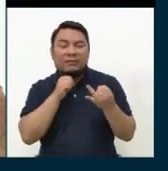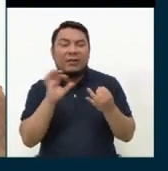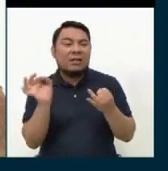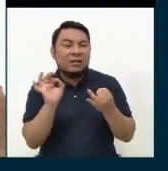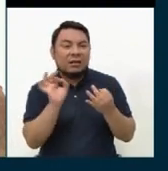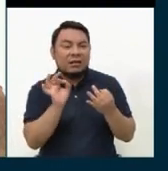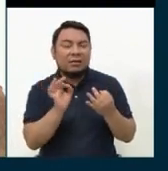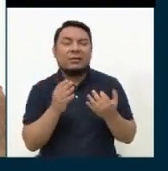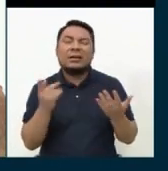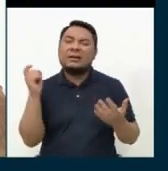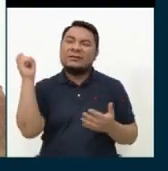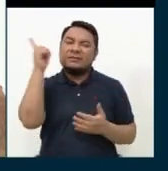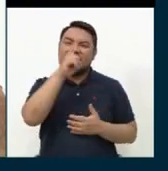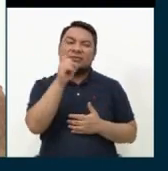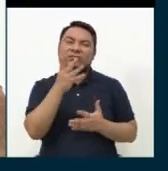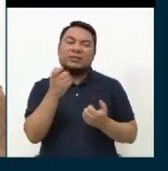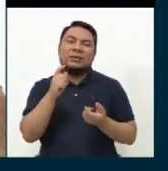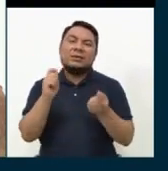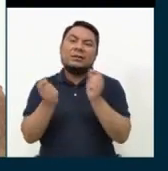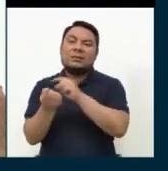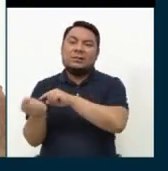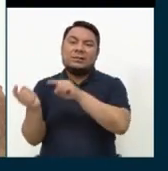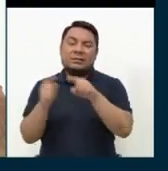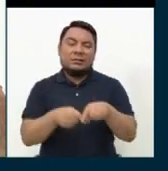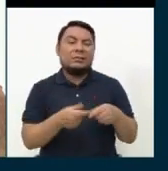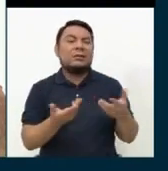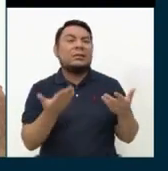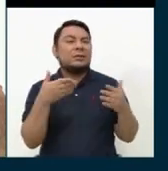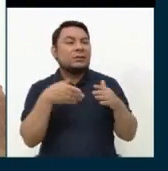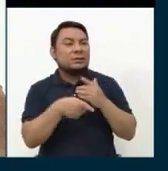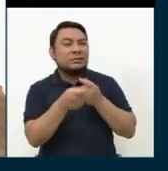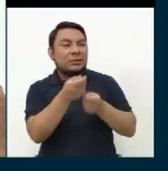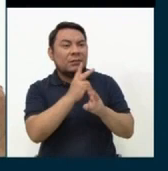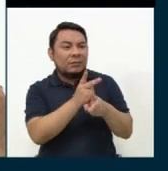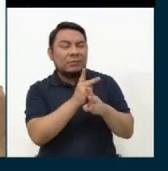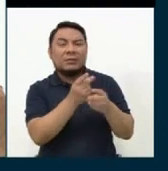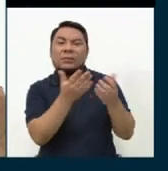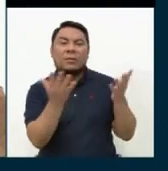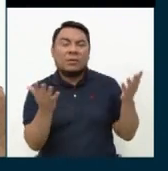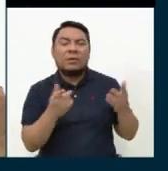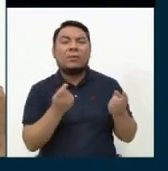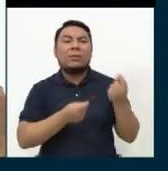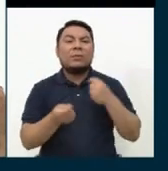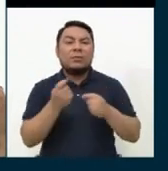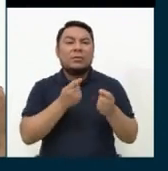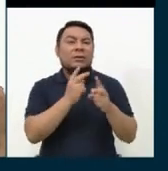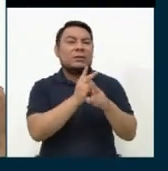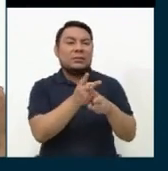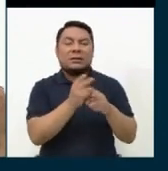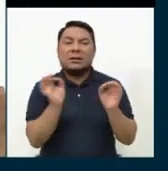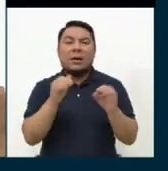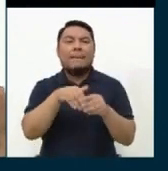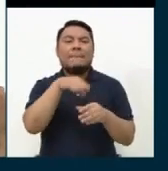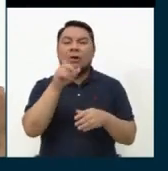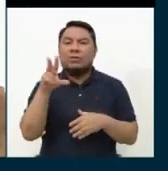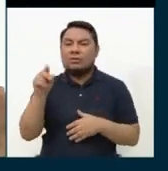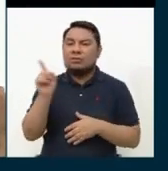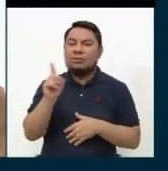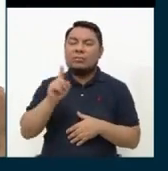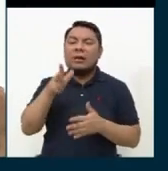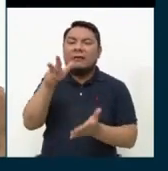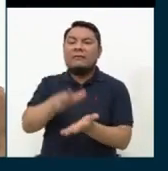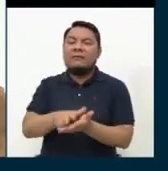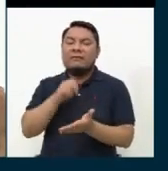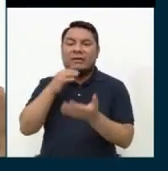se les dificulta acceder a ciertos créditos o cómo manejar los créditos o el tema de gestión de sus